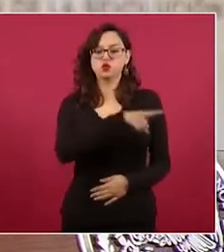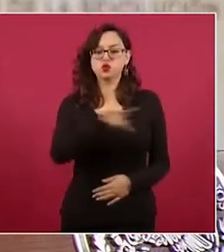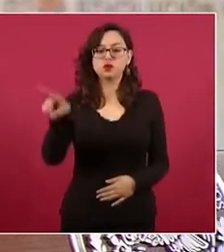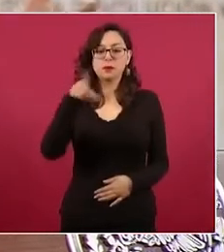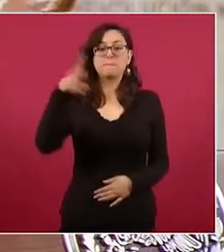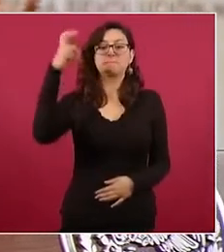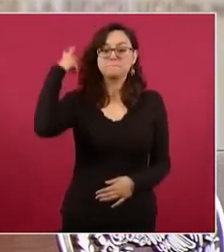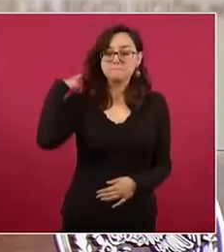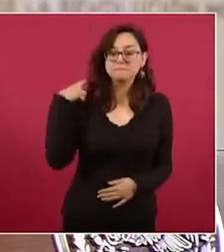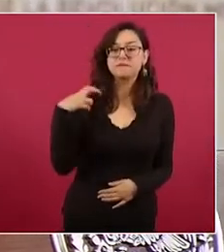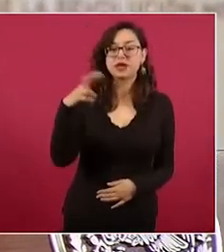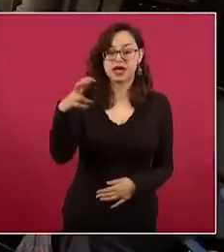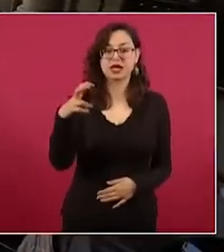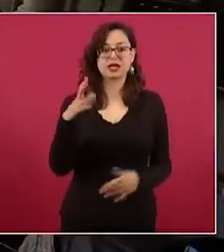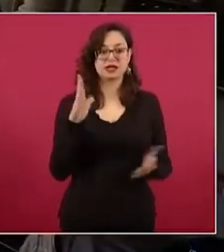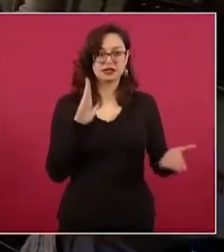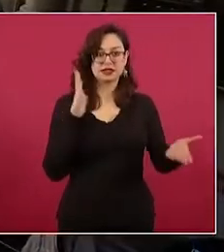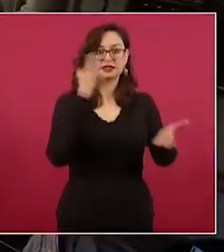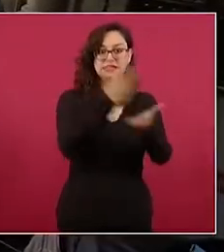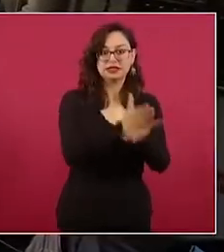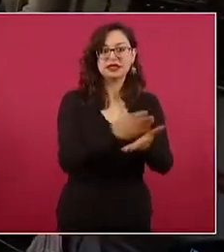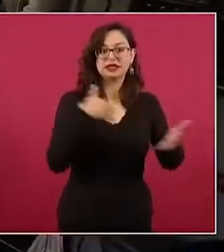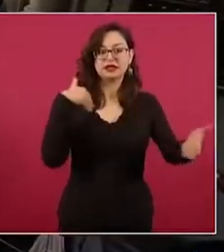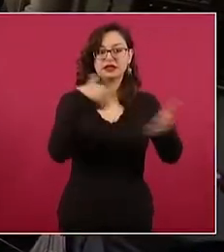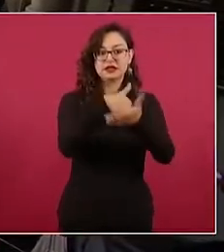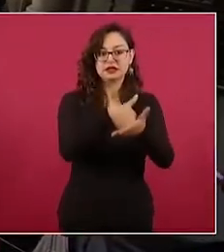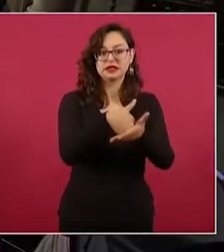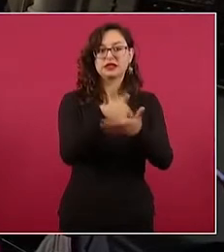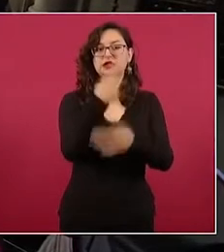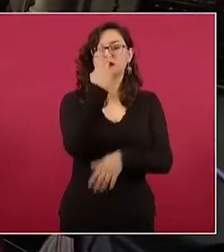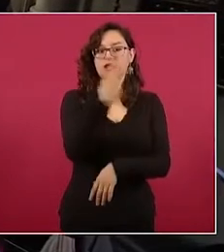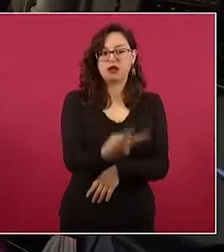observen cómo está.